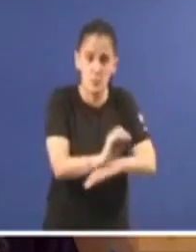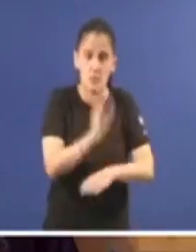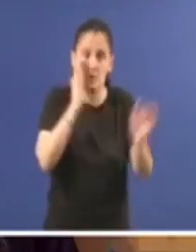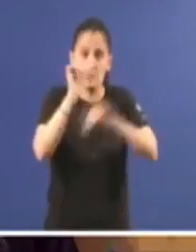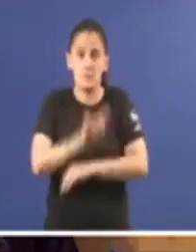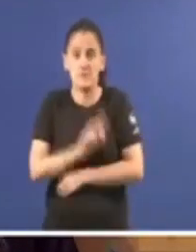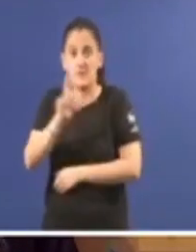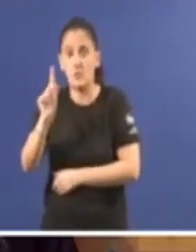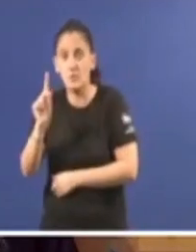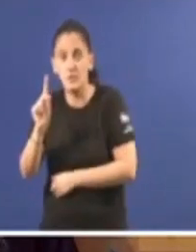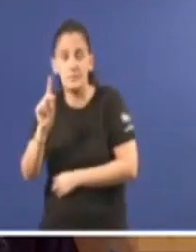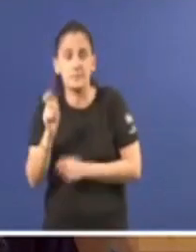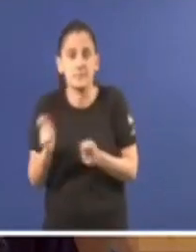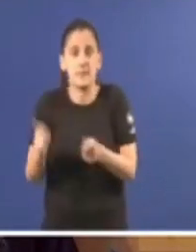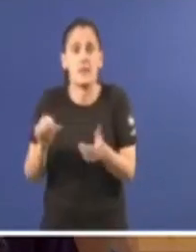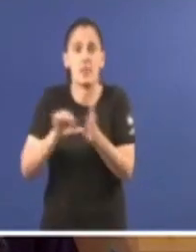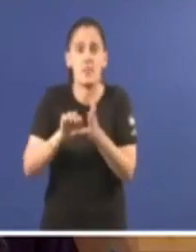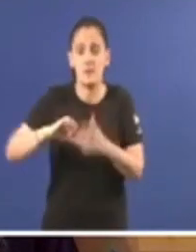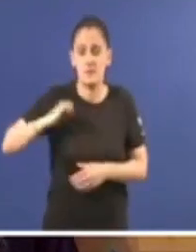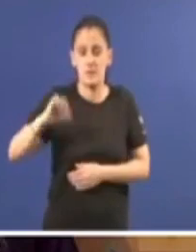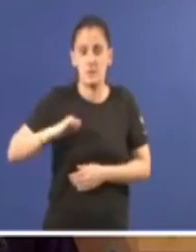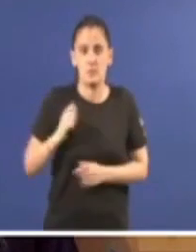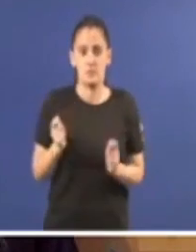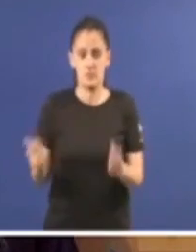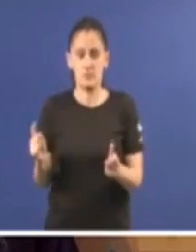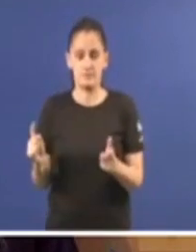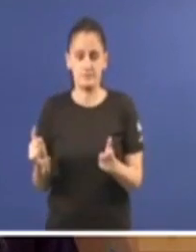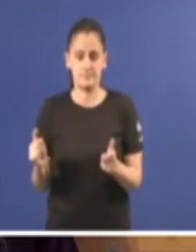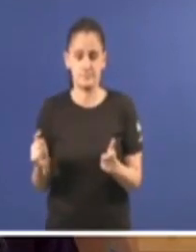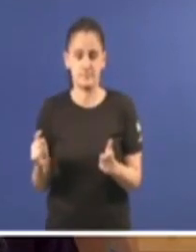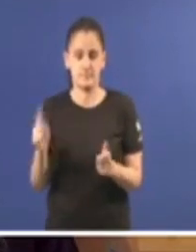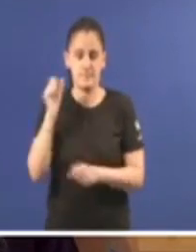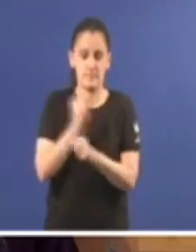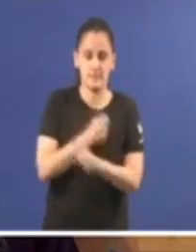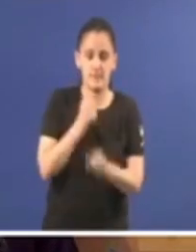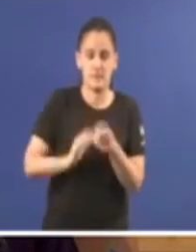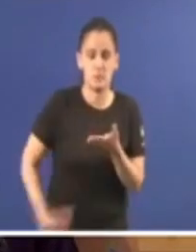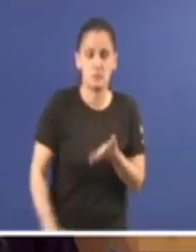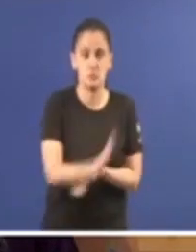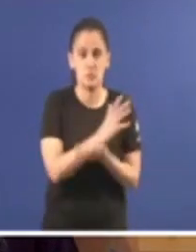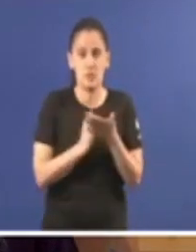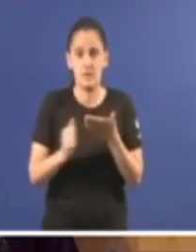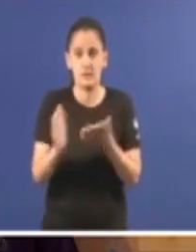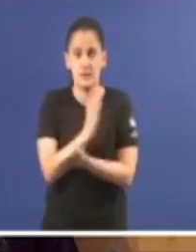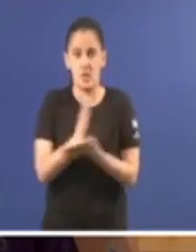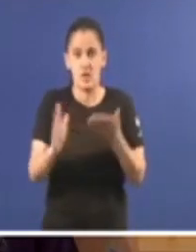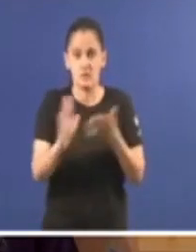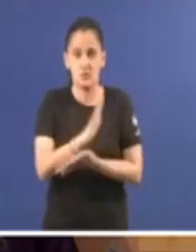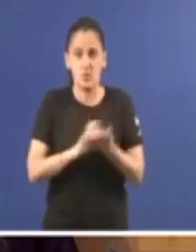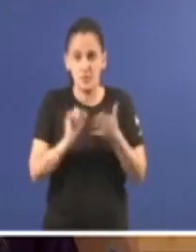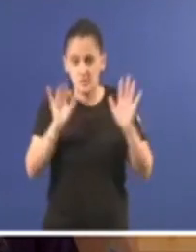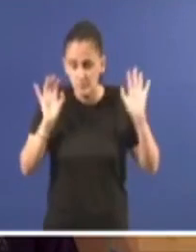En segundo lugar, hai que dotar os centros de saúde de personal en todas as categorías e cun objetivo moi